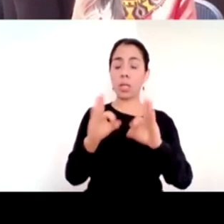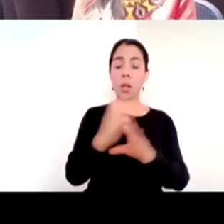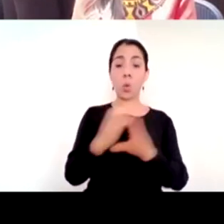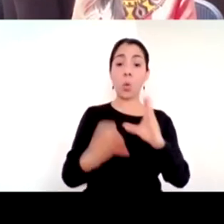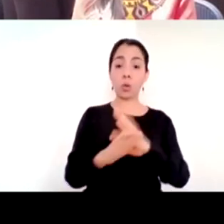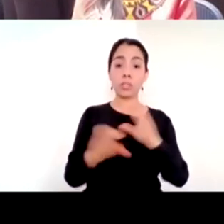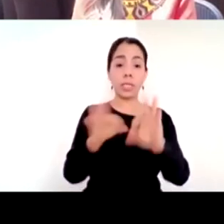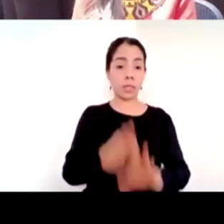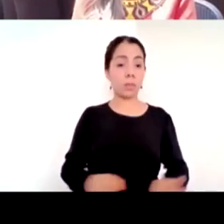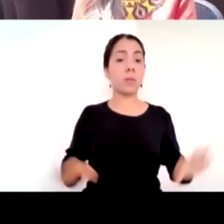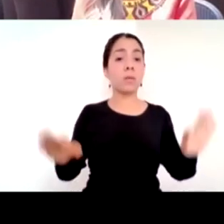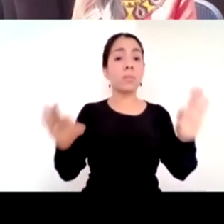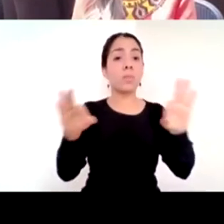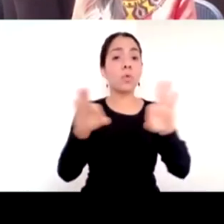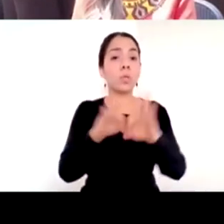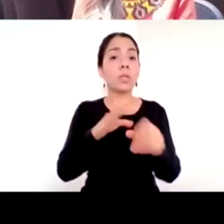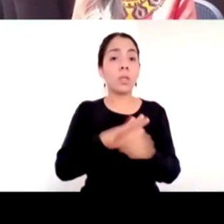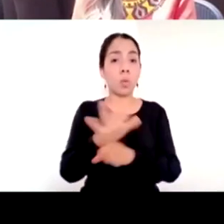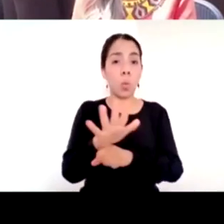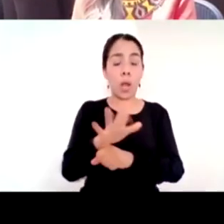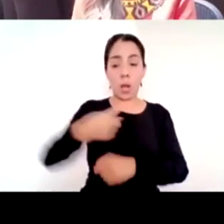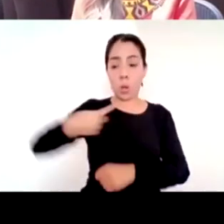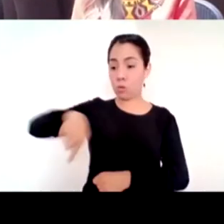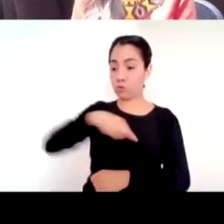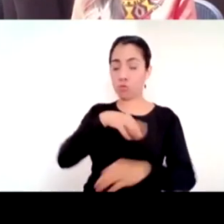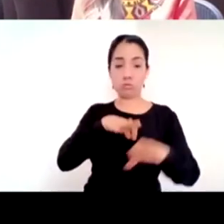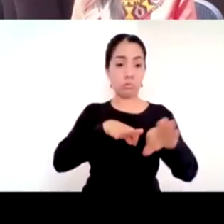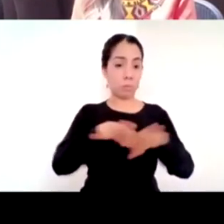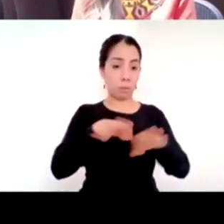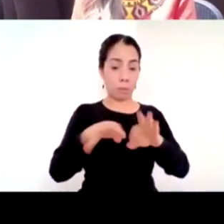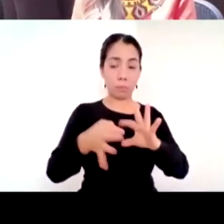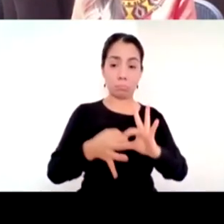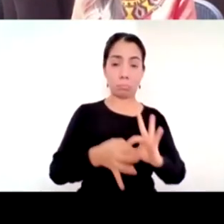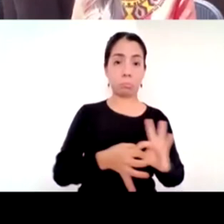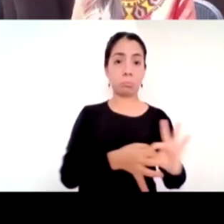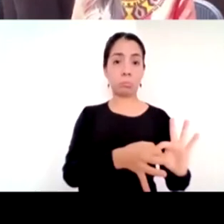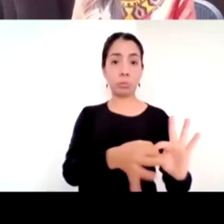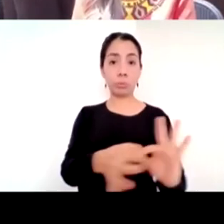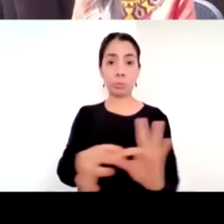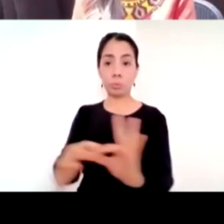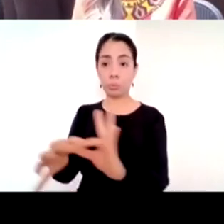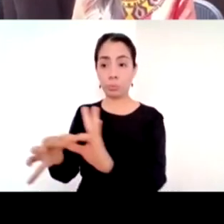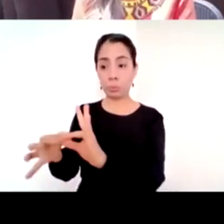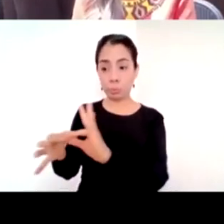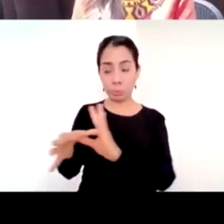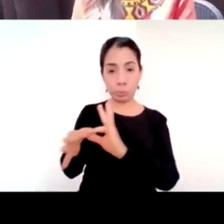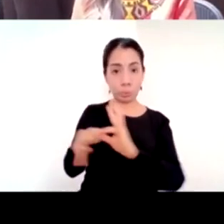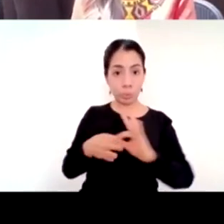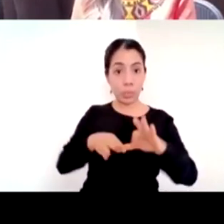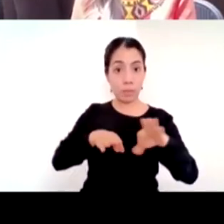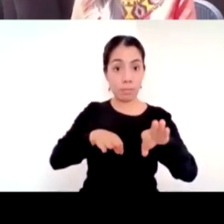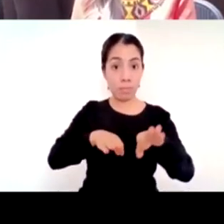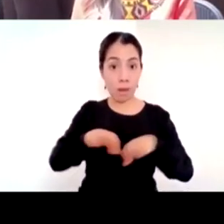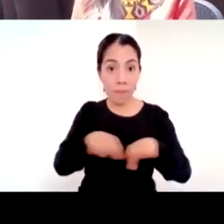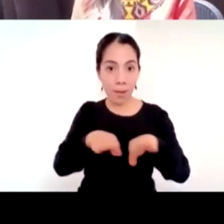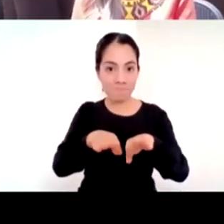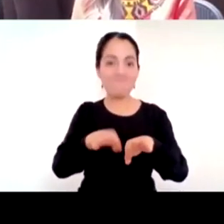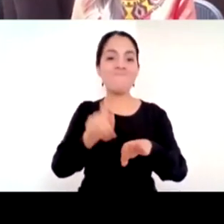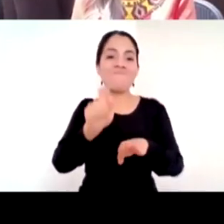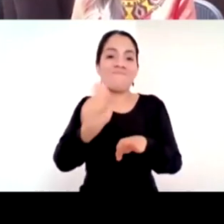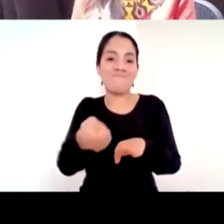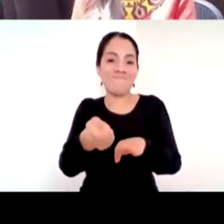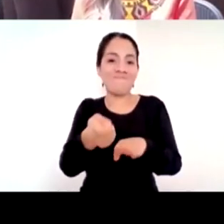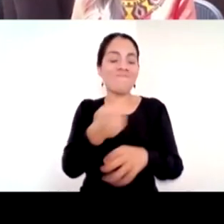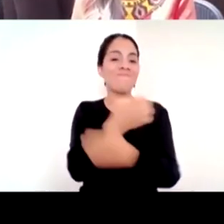pudimos hacer, mantener este sistema educativo funcionando. Y este no es un tema menor. No es un tema político.